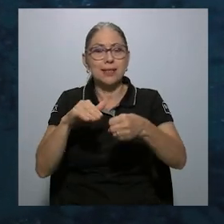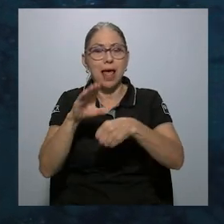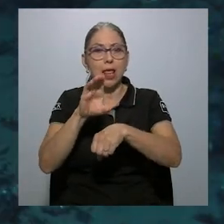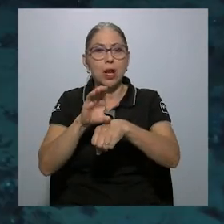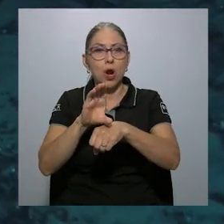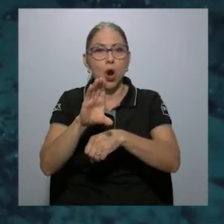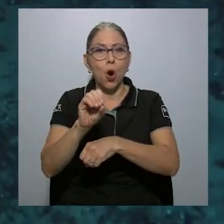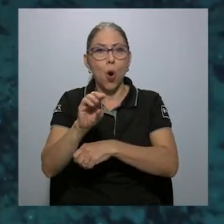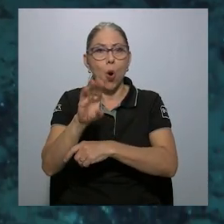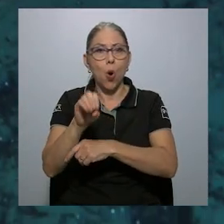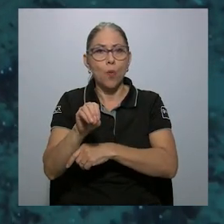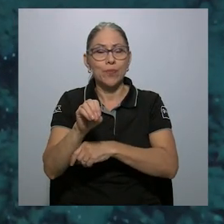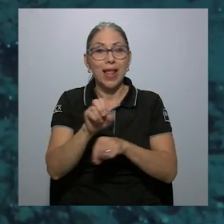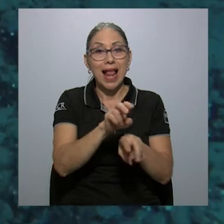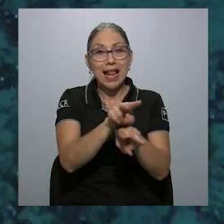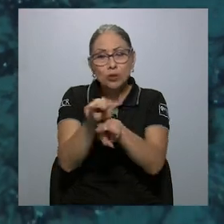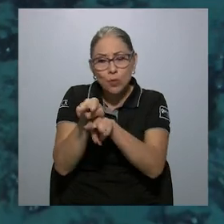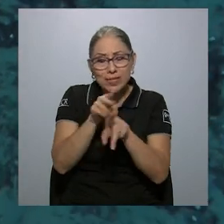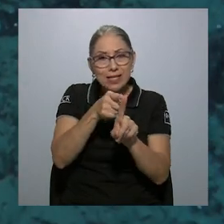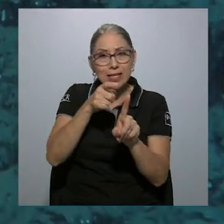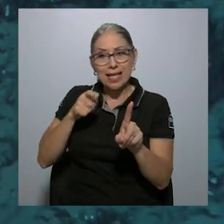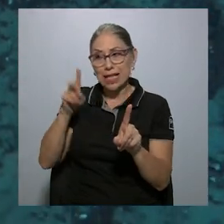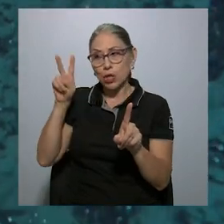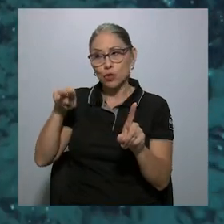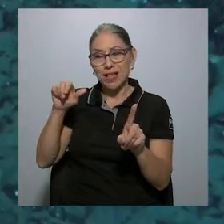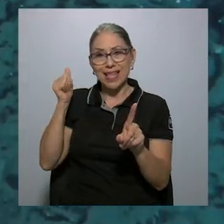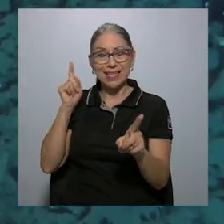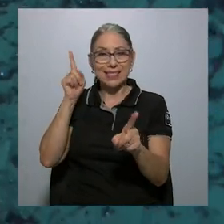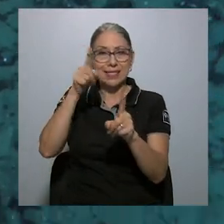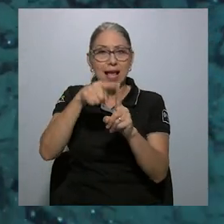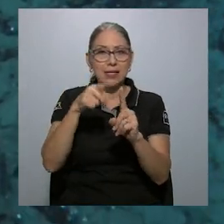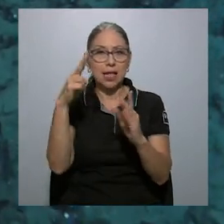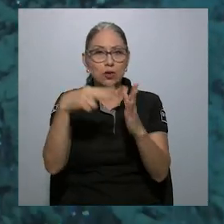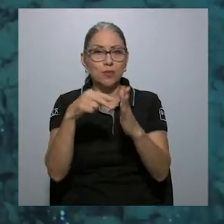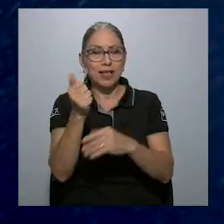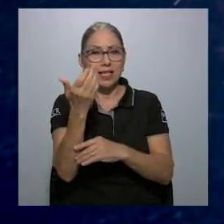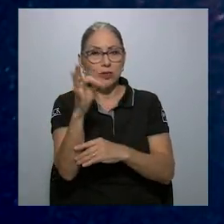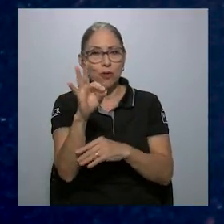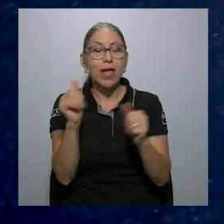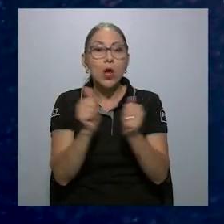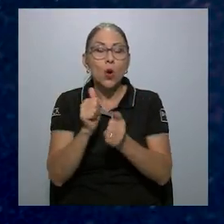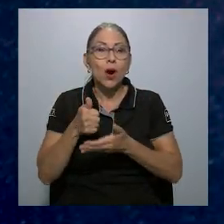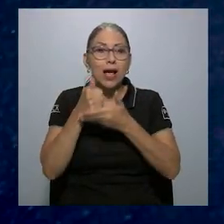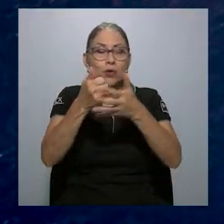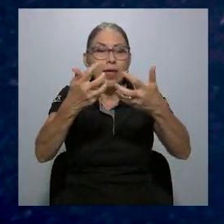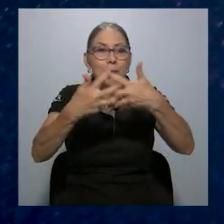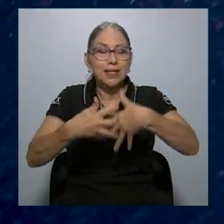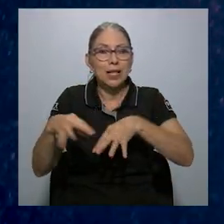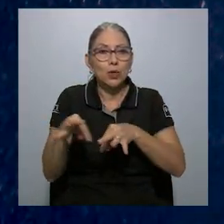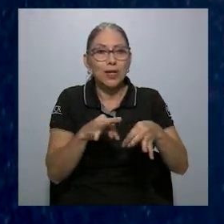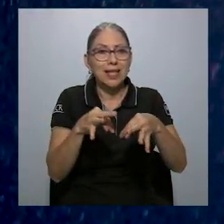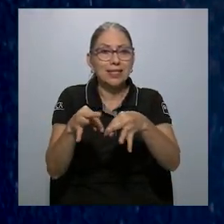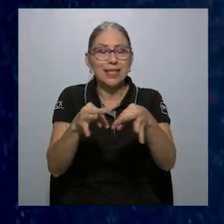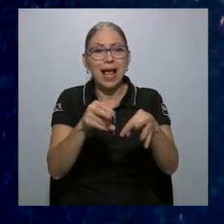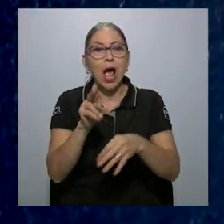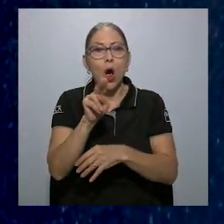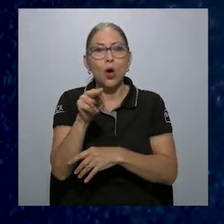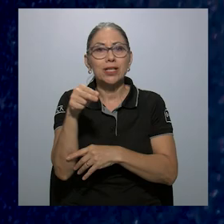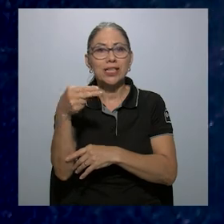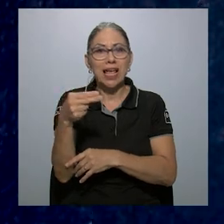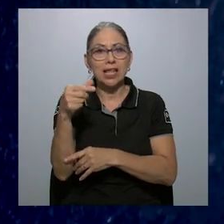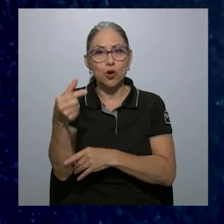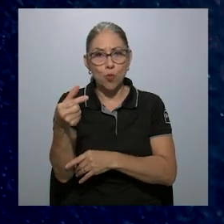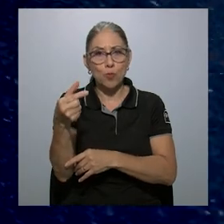Las observaciones se realizaron del año 2010 hasta el 2019 con ayuda de la empresa turística compañía